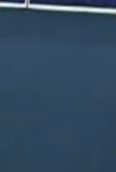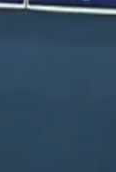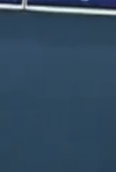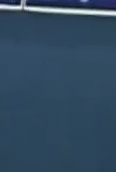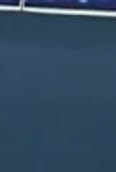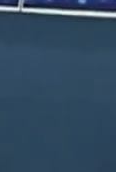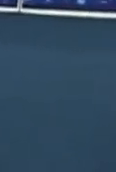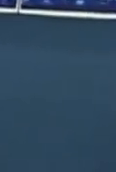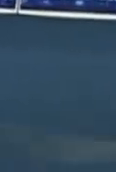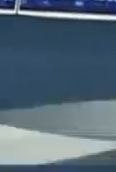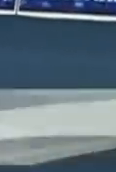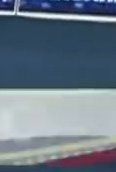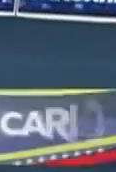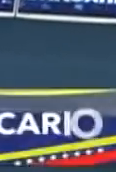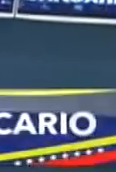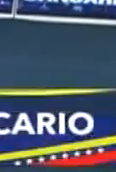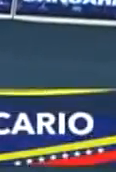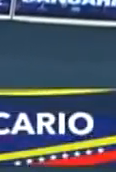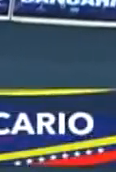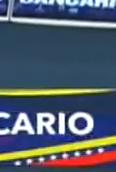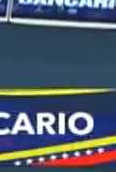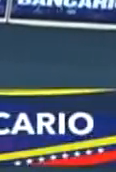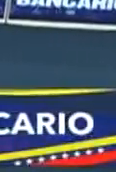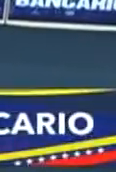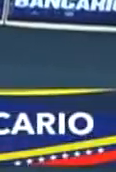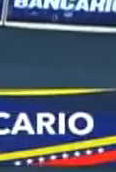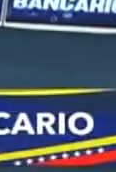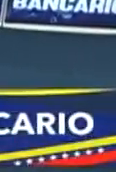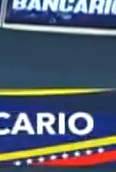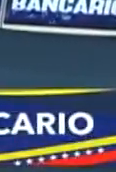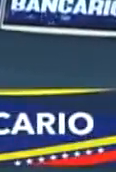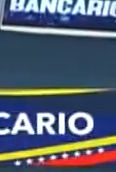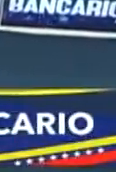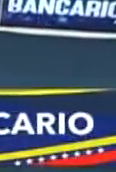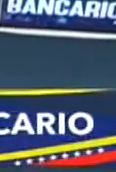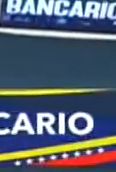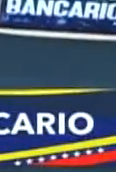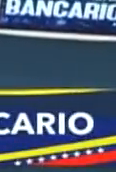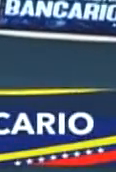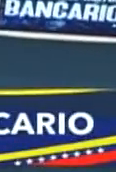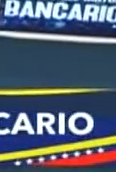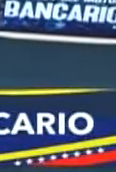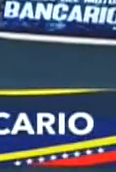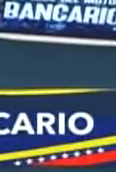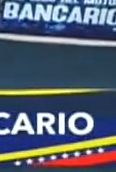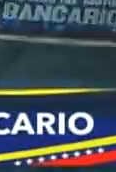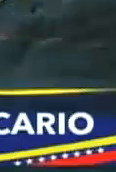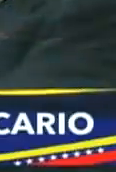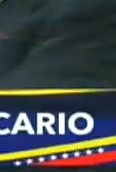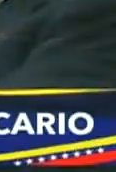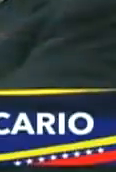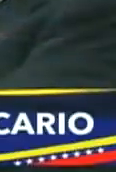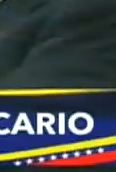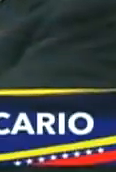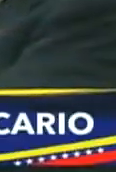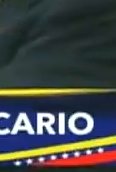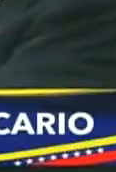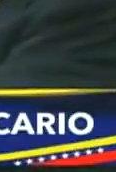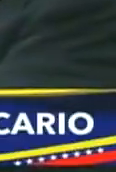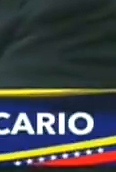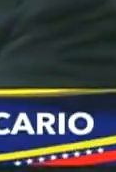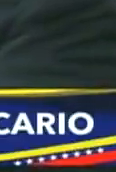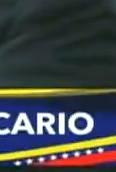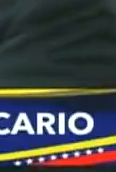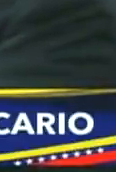líneas estratégicas del gobierno bolivariano y del plan de la patria. Ya vemos entonces al presidente de la República saludando a todos